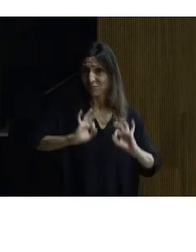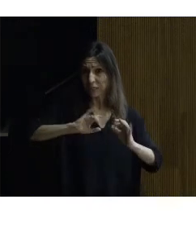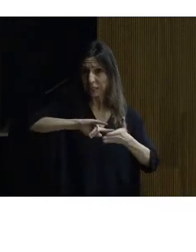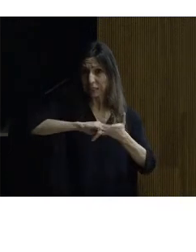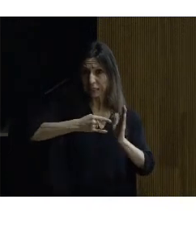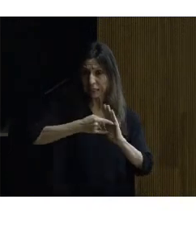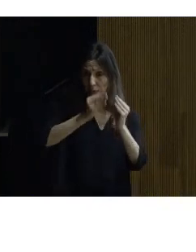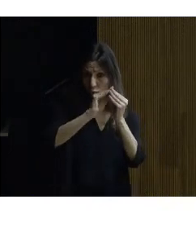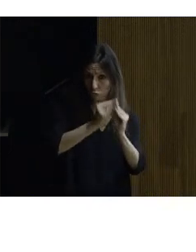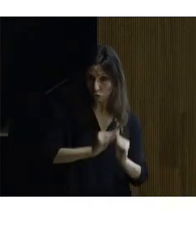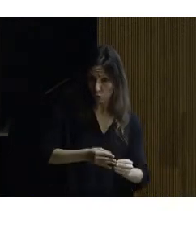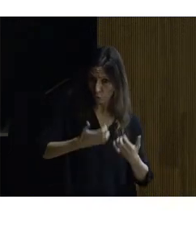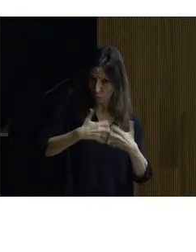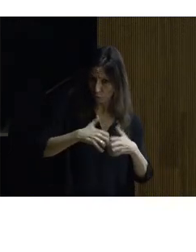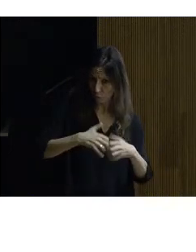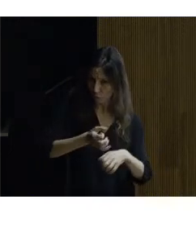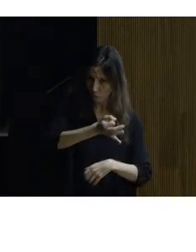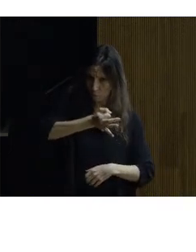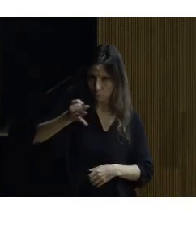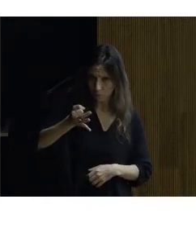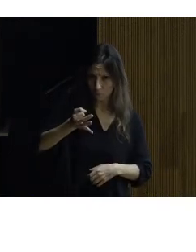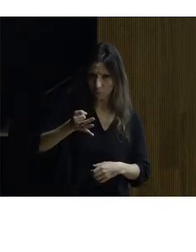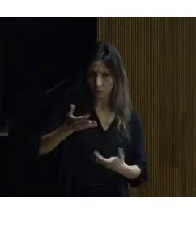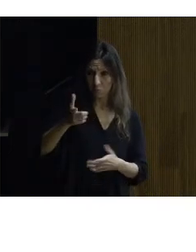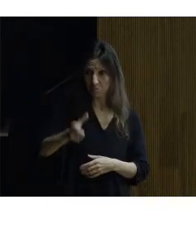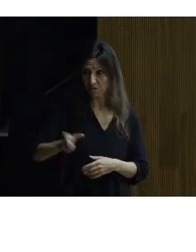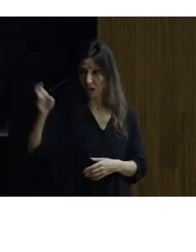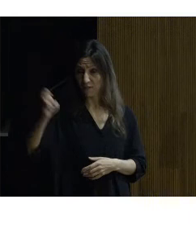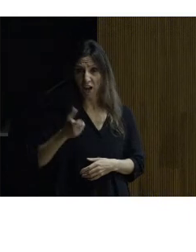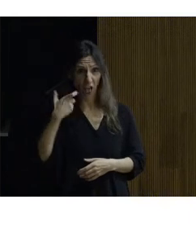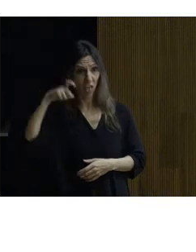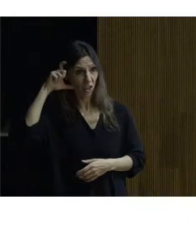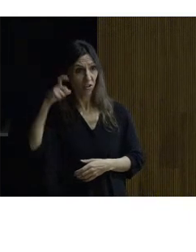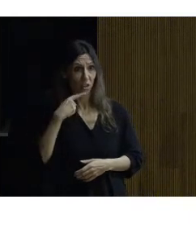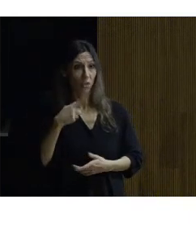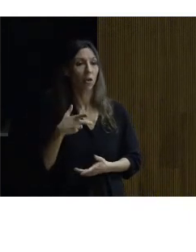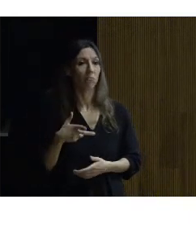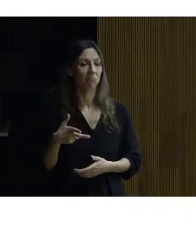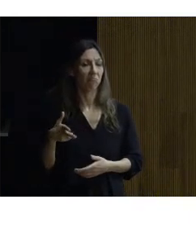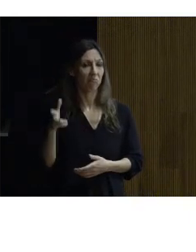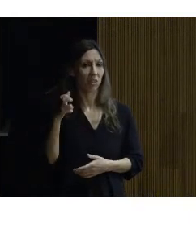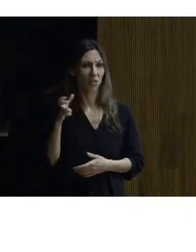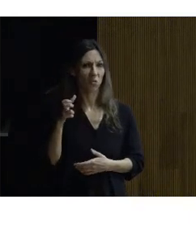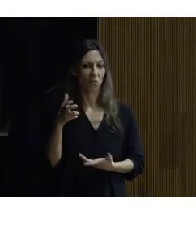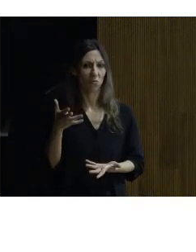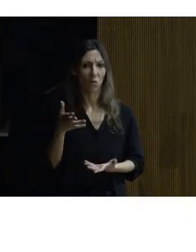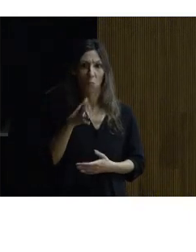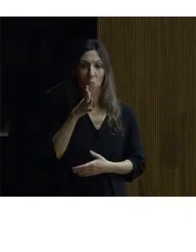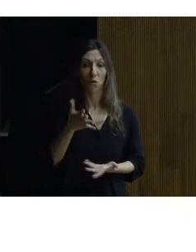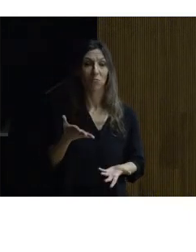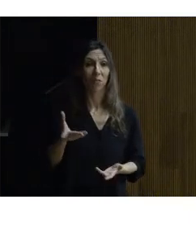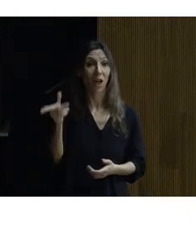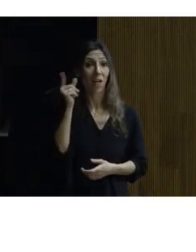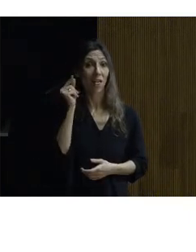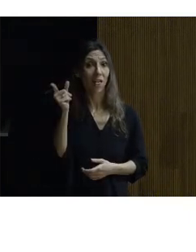instalado funciona correctamente no que pueda venir alguien con un audífono y diga pues lo escucho porque claro las pérdidas auditivas son de